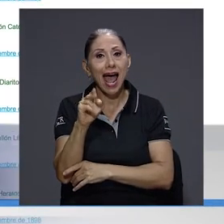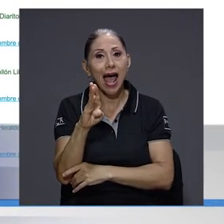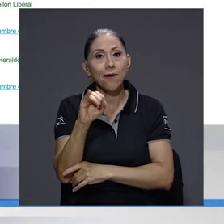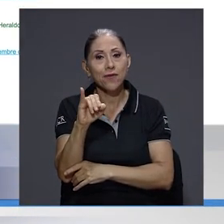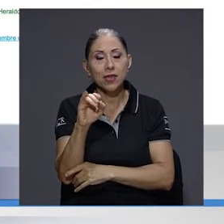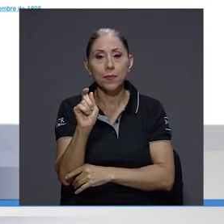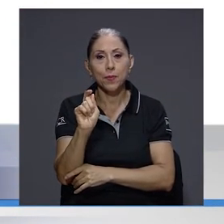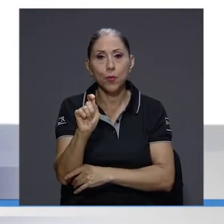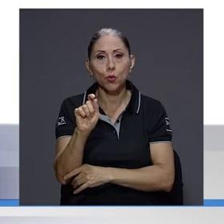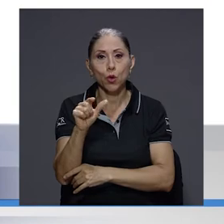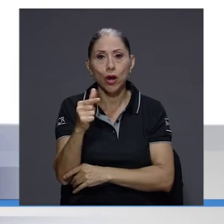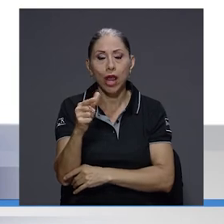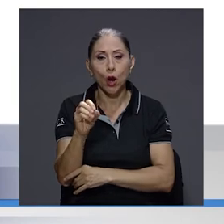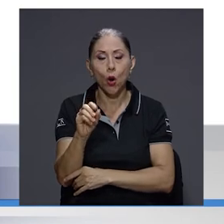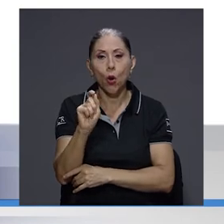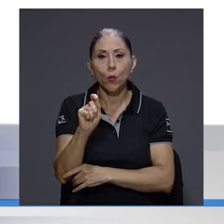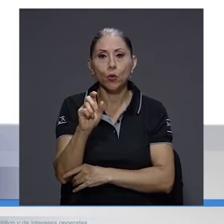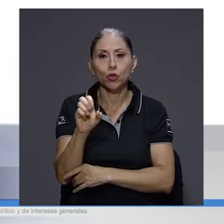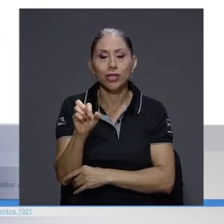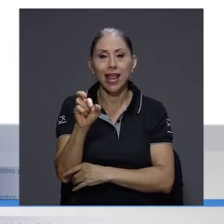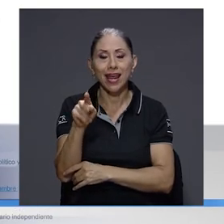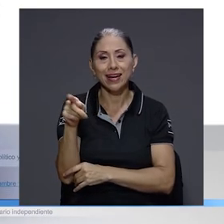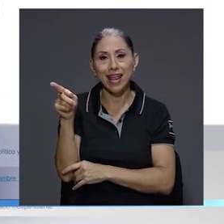.go.cr.